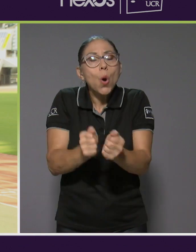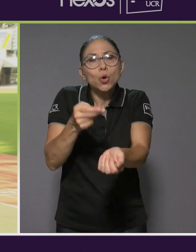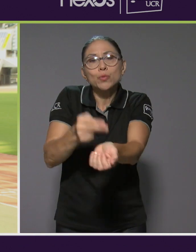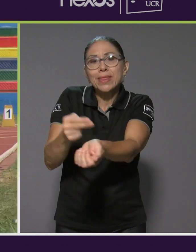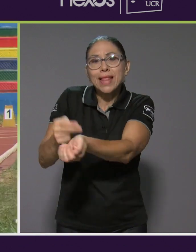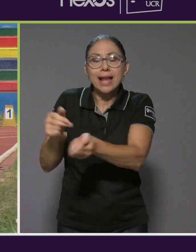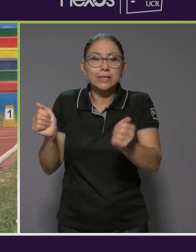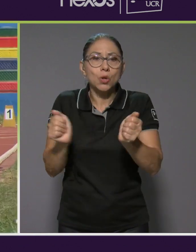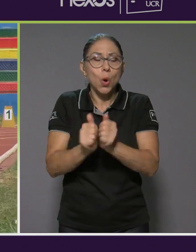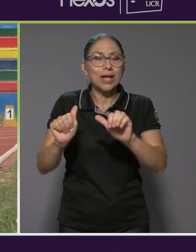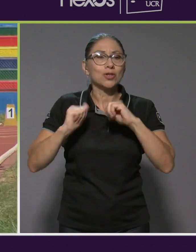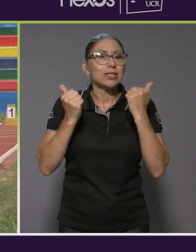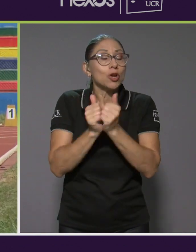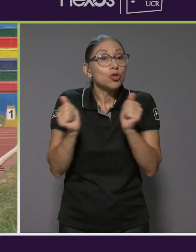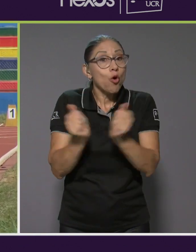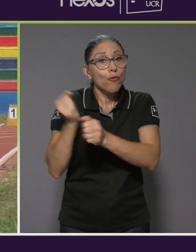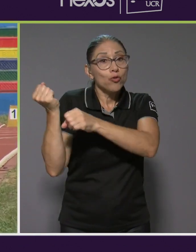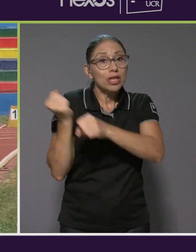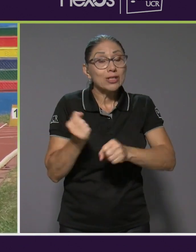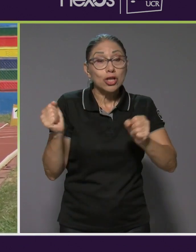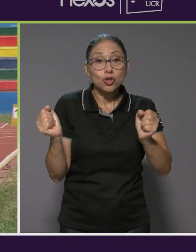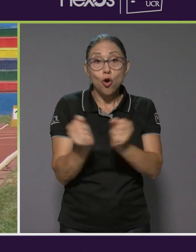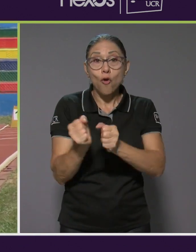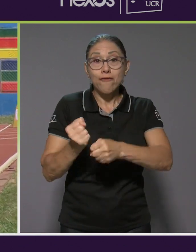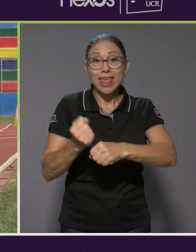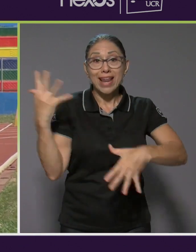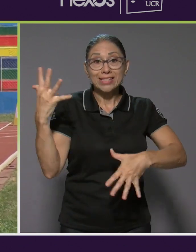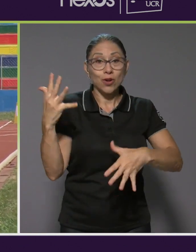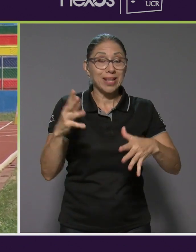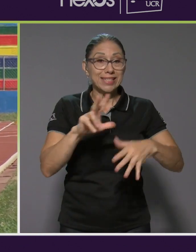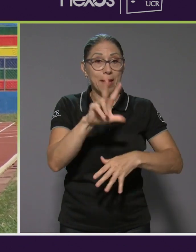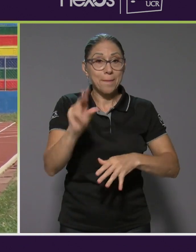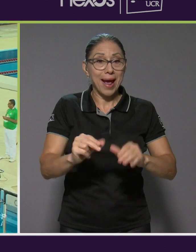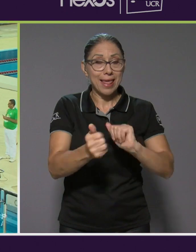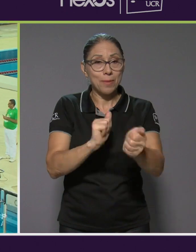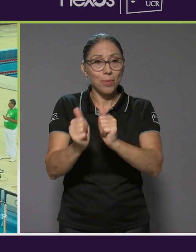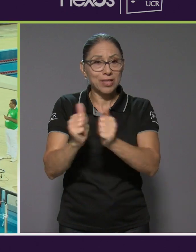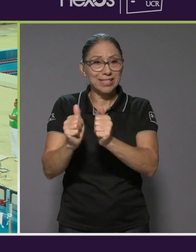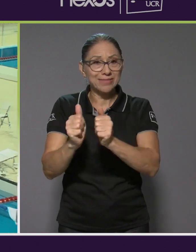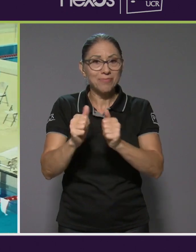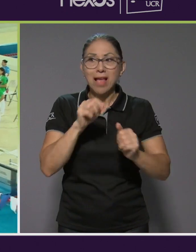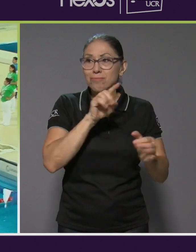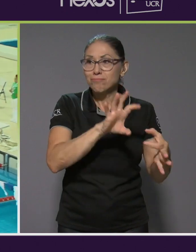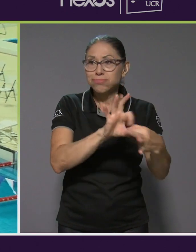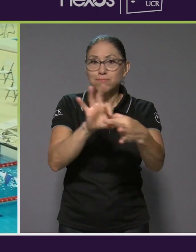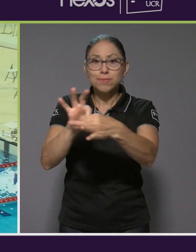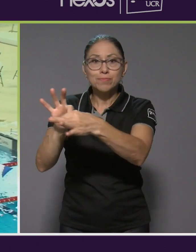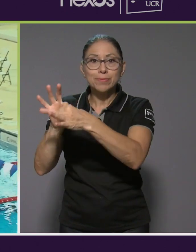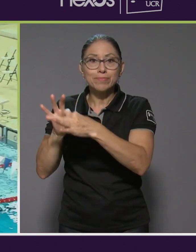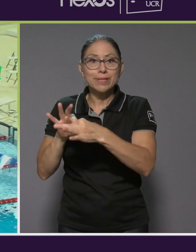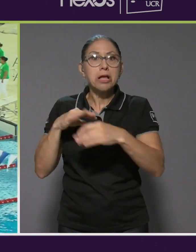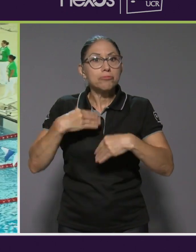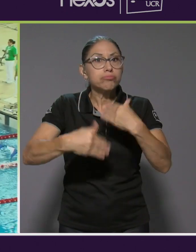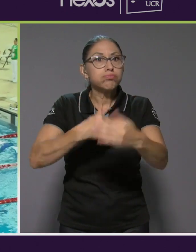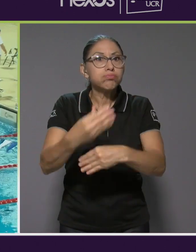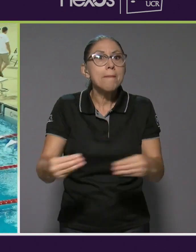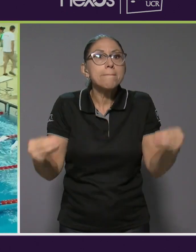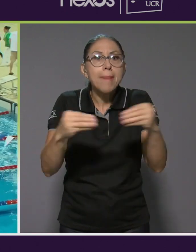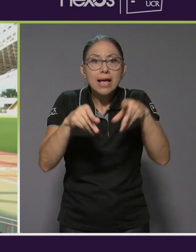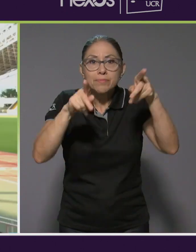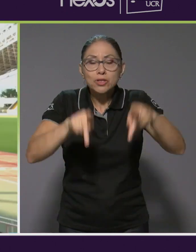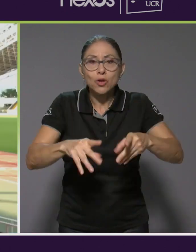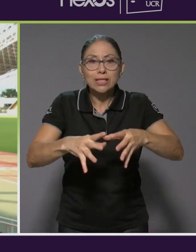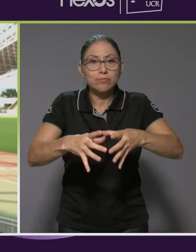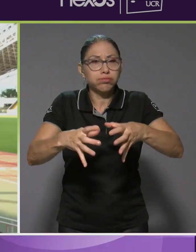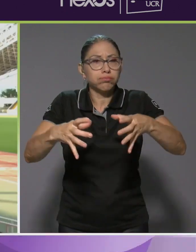fundaciones, con las mismas federaciones que desarrollan los paradeportes, para que sigamos teniendo más paratletas y, como te decía,